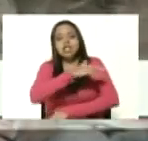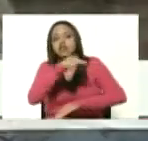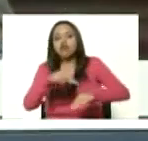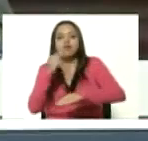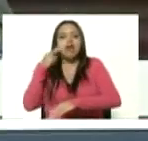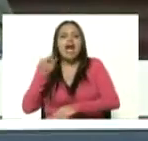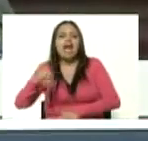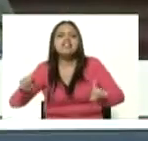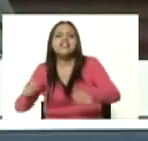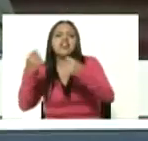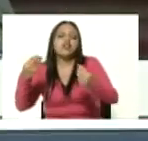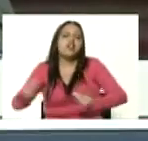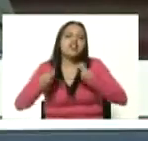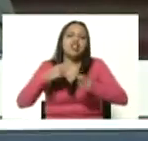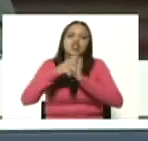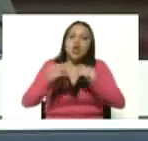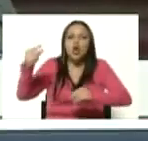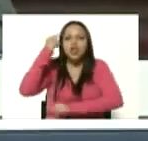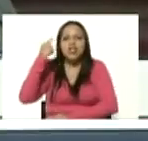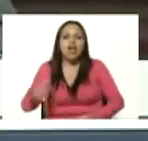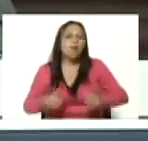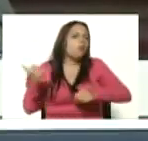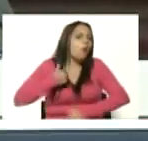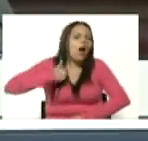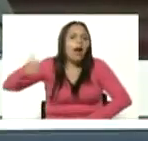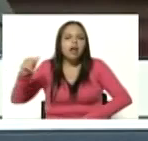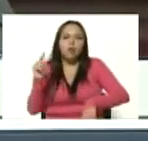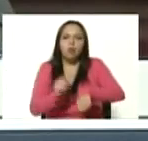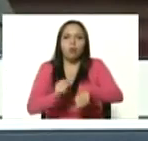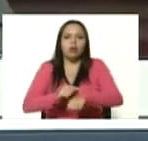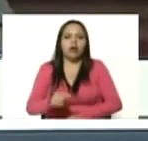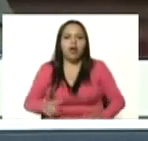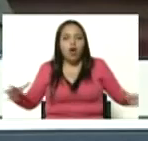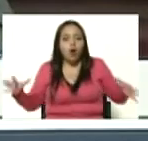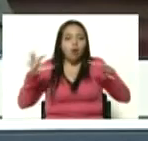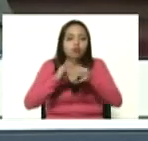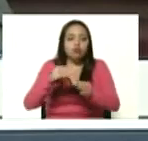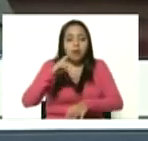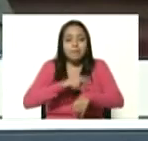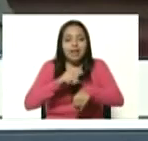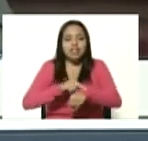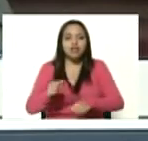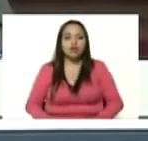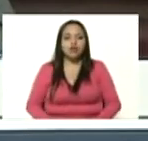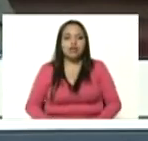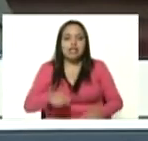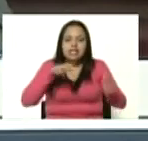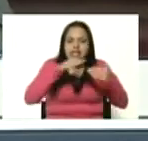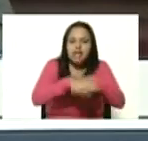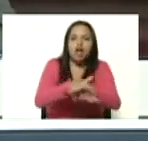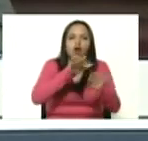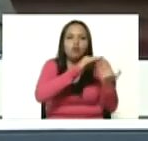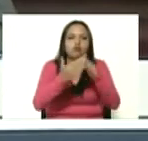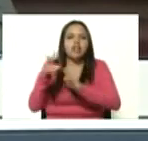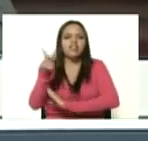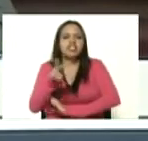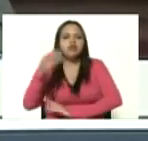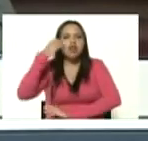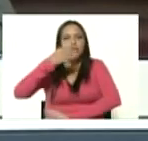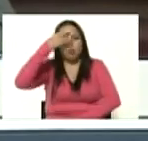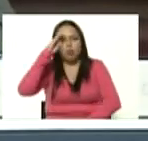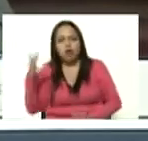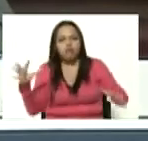salvando vidas todos los días a toda hora junto a los médicos integrales comunitarios de Venezuela y de Cuba